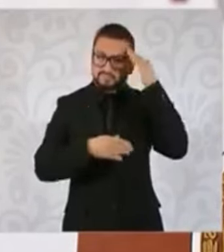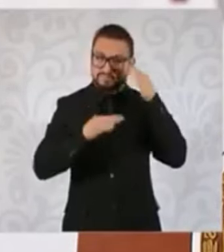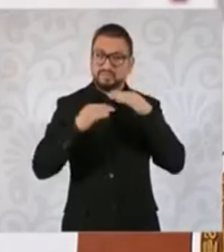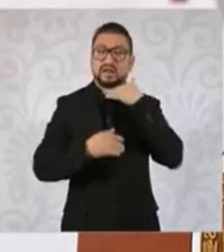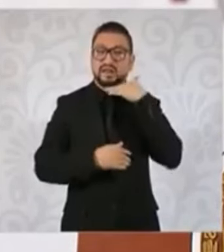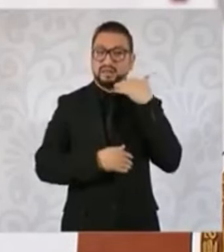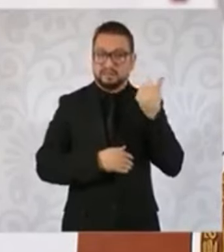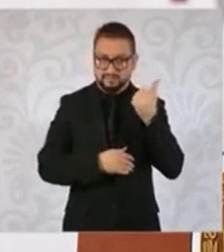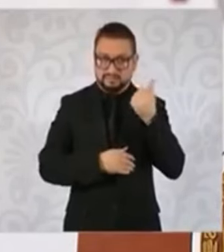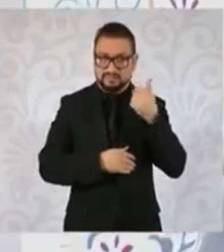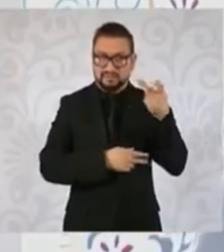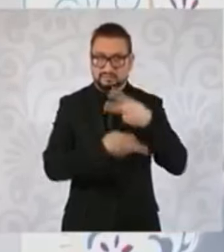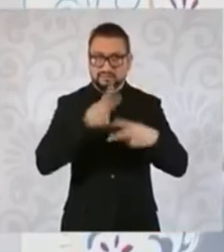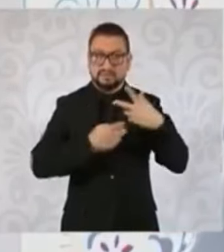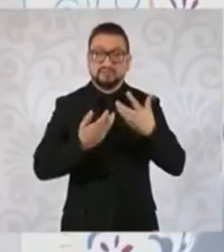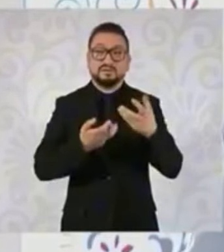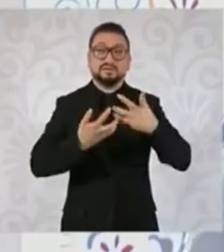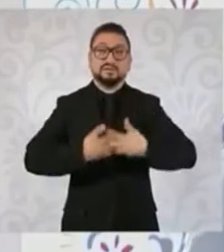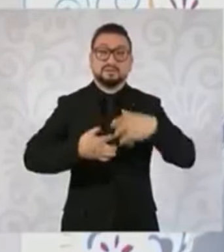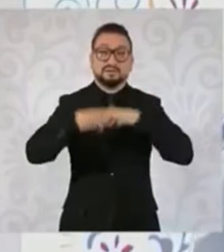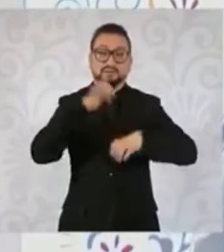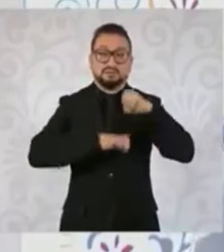con empresarios de Alemania. Gracias.